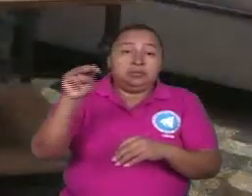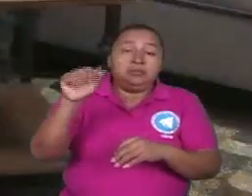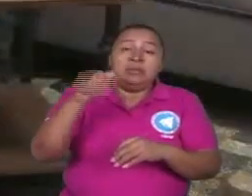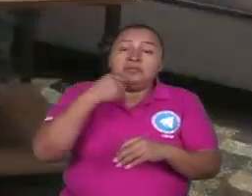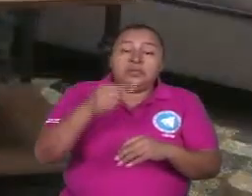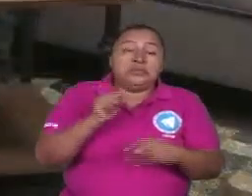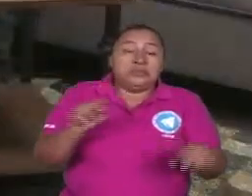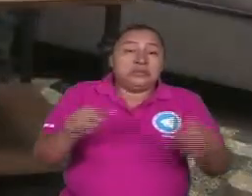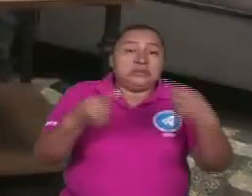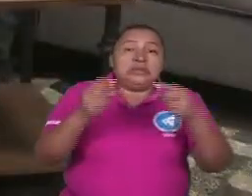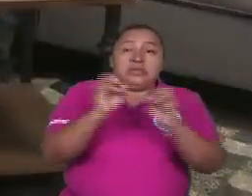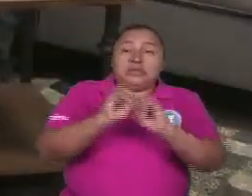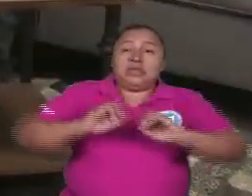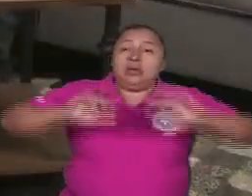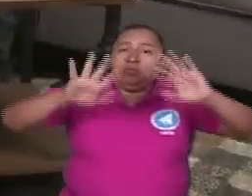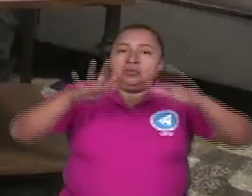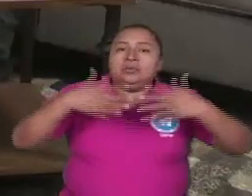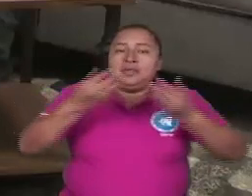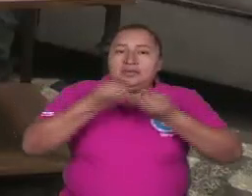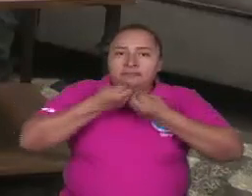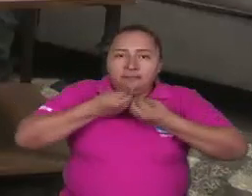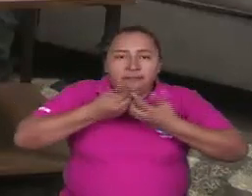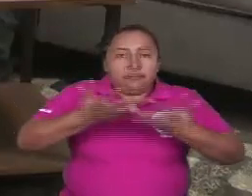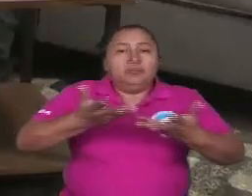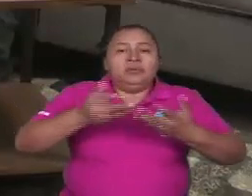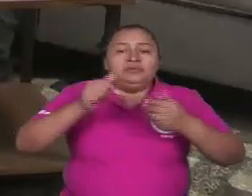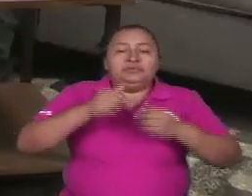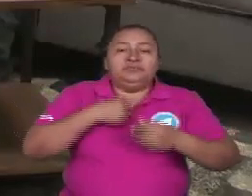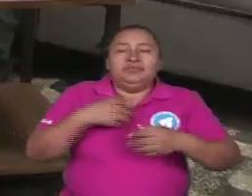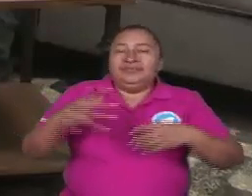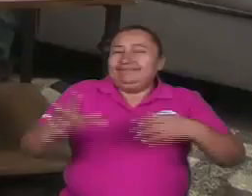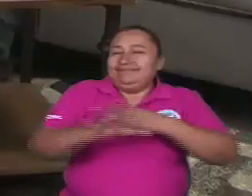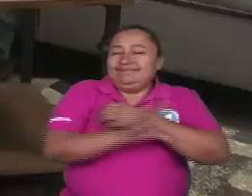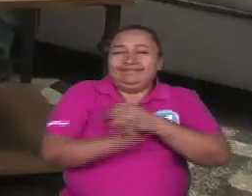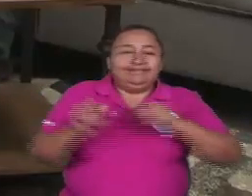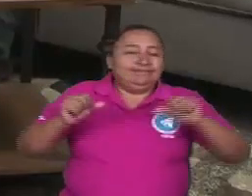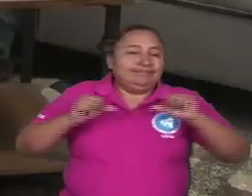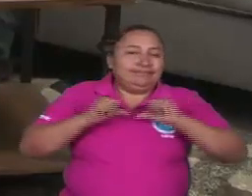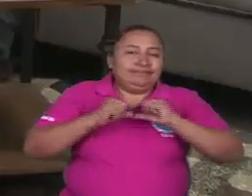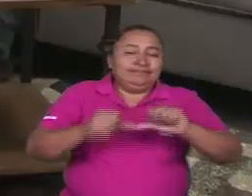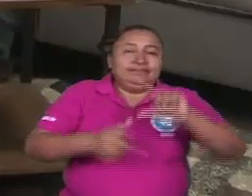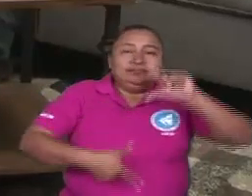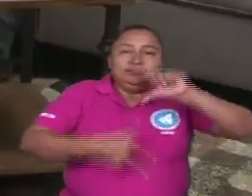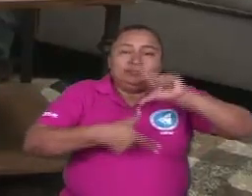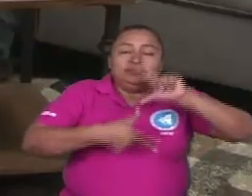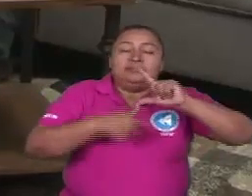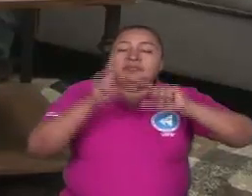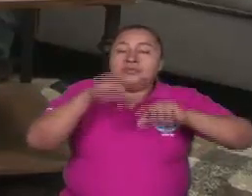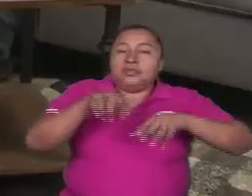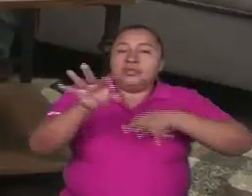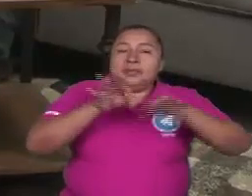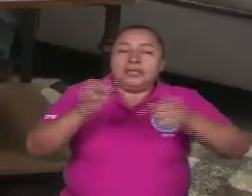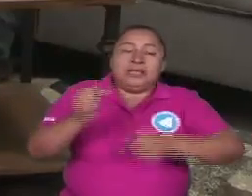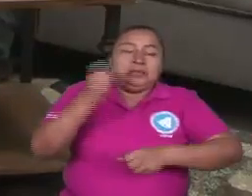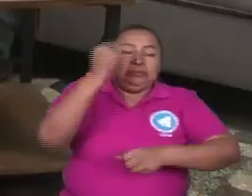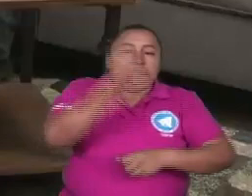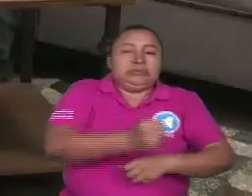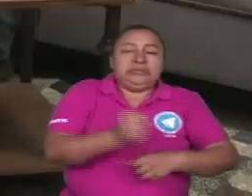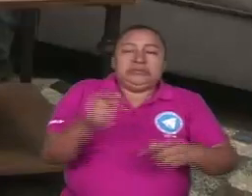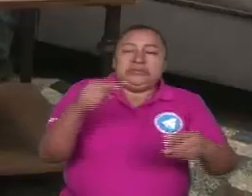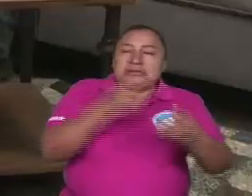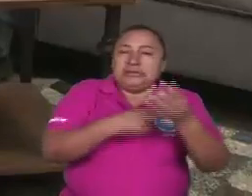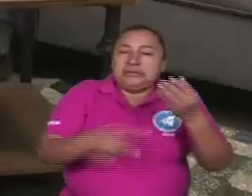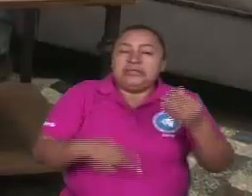los organismos de Naciones Unidas es decir un saqueo permanente para América Latina y eso explicaría la dictadura sangrienta el